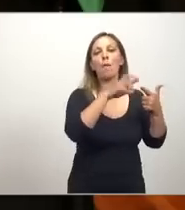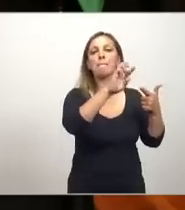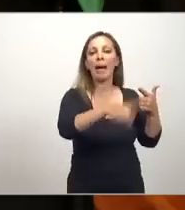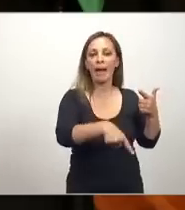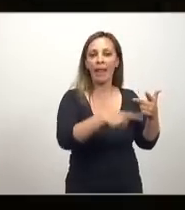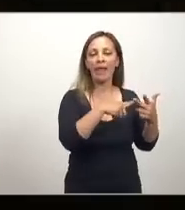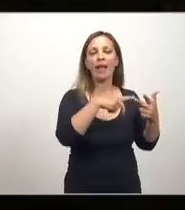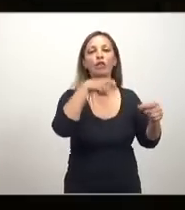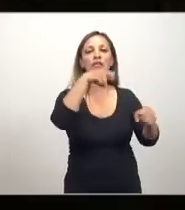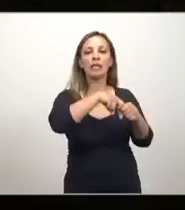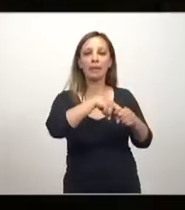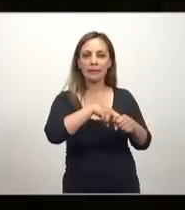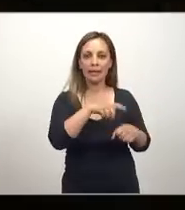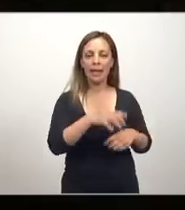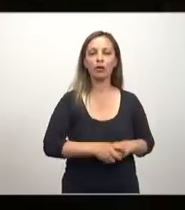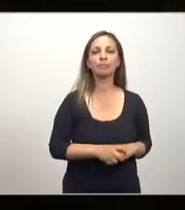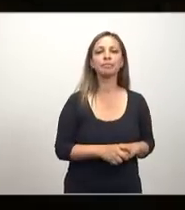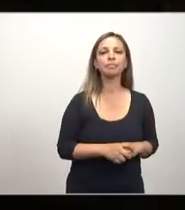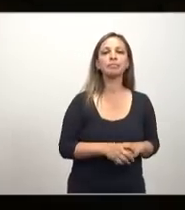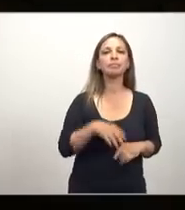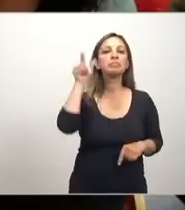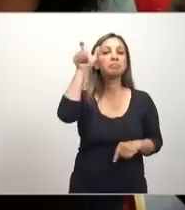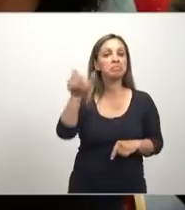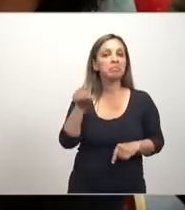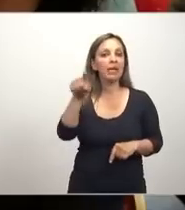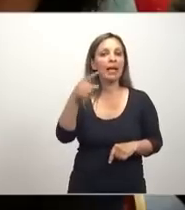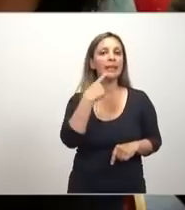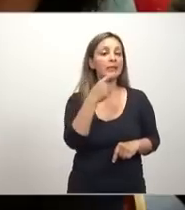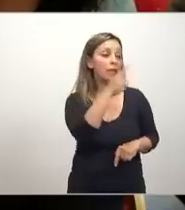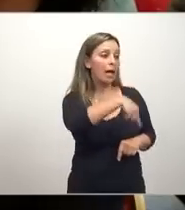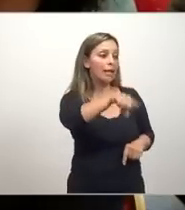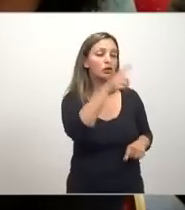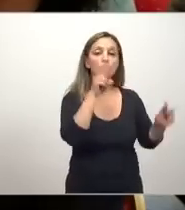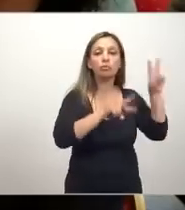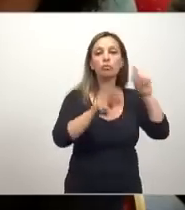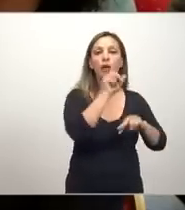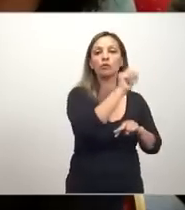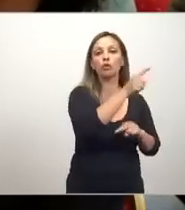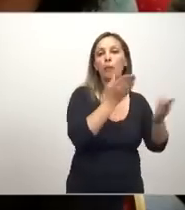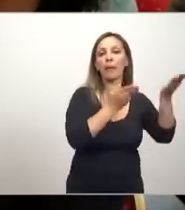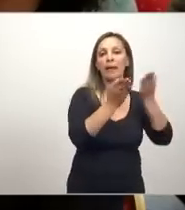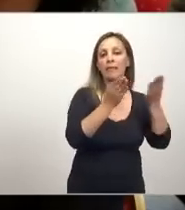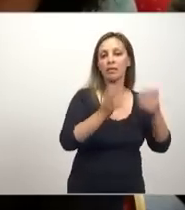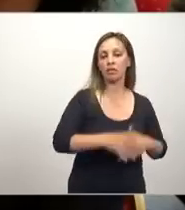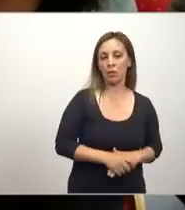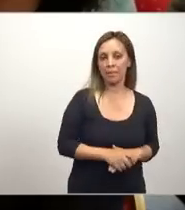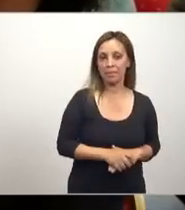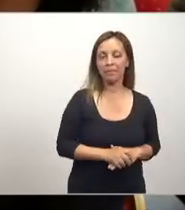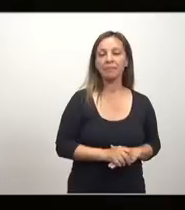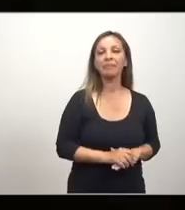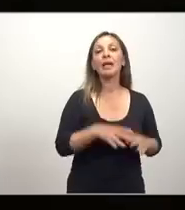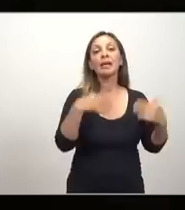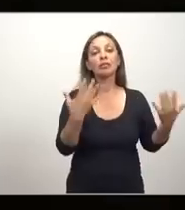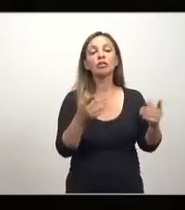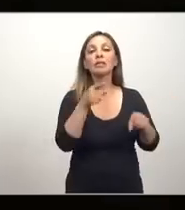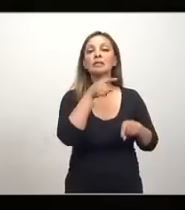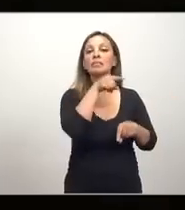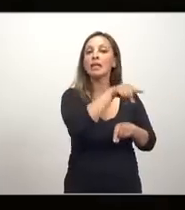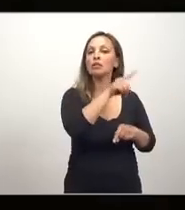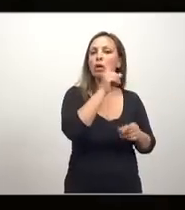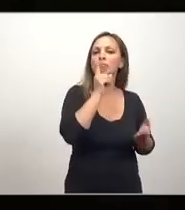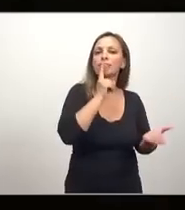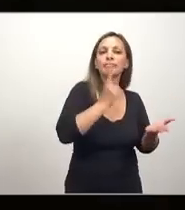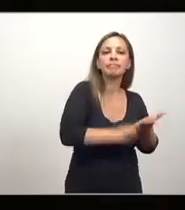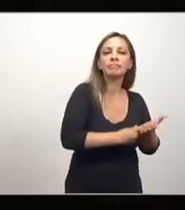al cervecero, él pretende simplemente su propio beneficio y él está en esto, como en muchos casos diferentes, dirigido